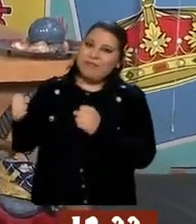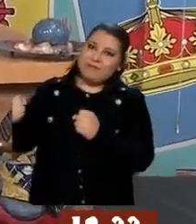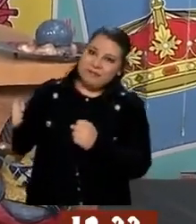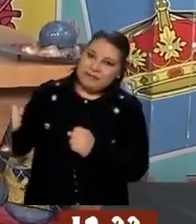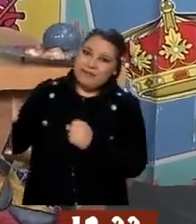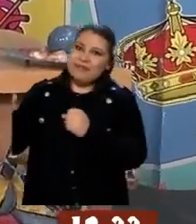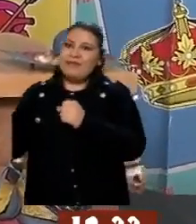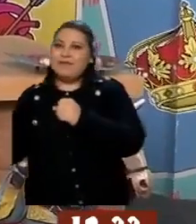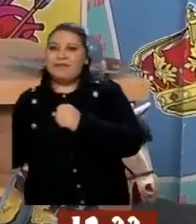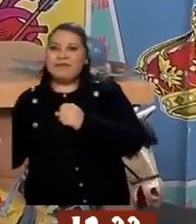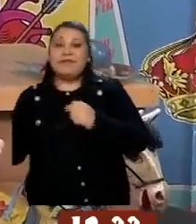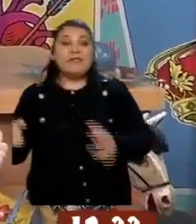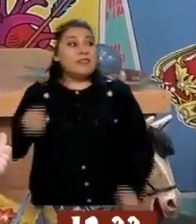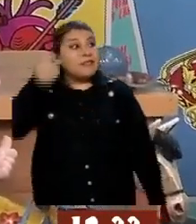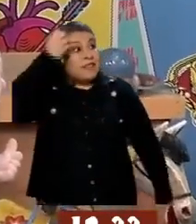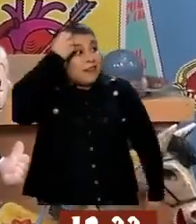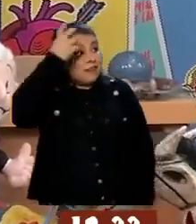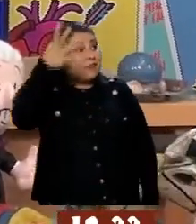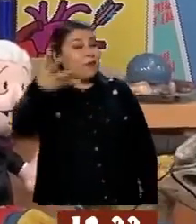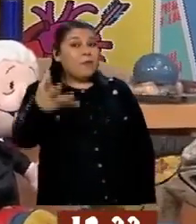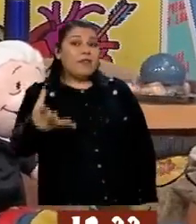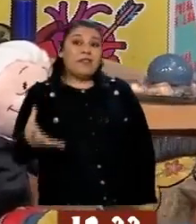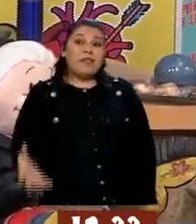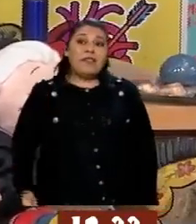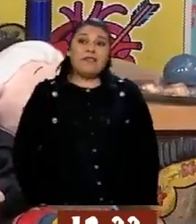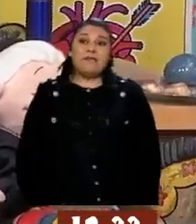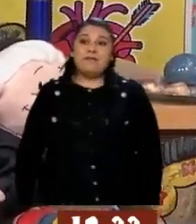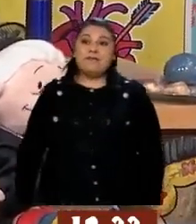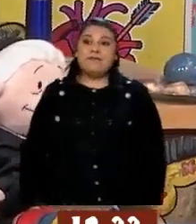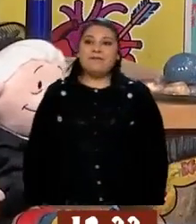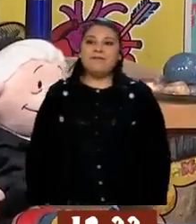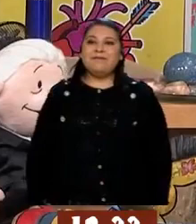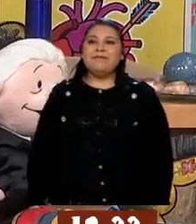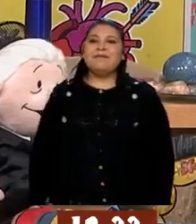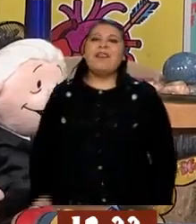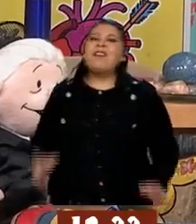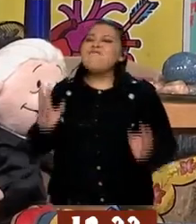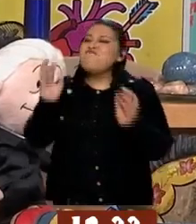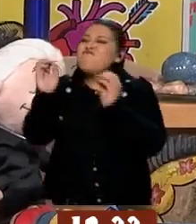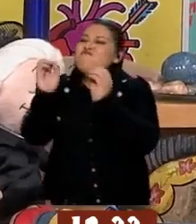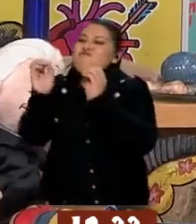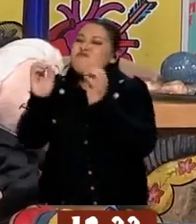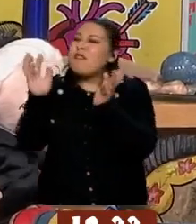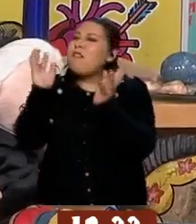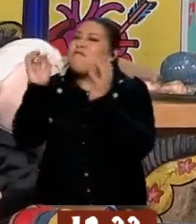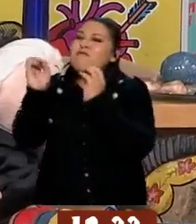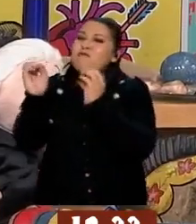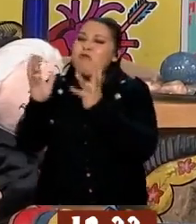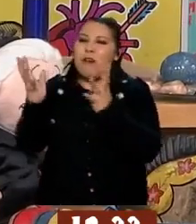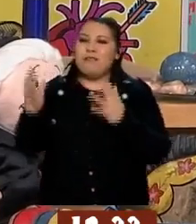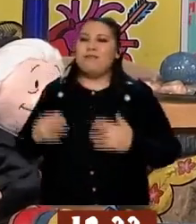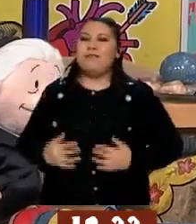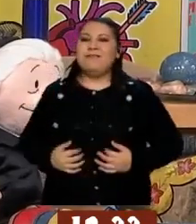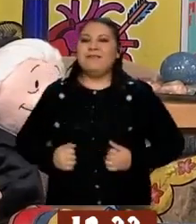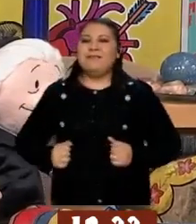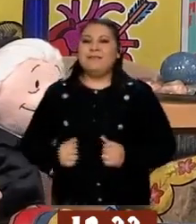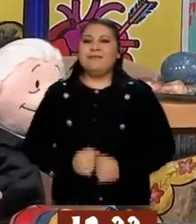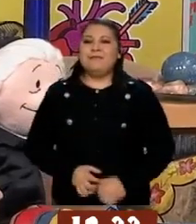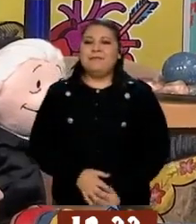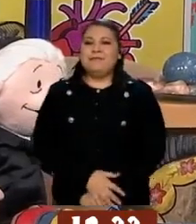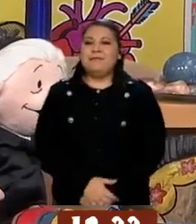Se les olvida lo que pasó una vez. ¡Ay, papachito! ¿Qué, Villa? ¿Cómo andamos?